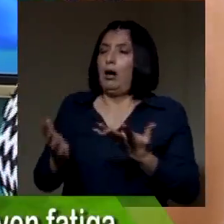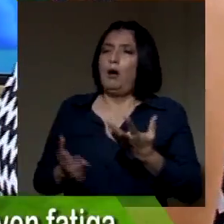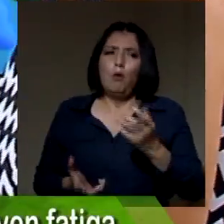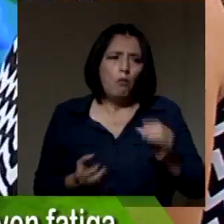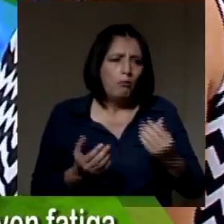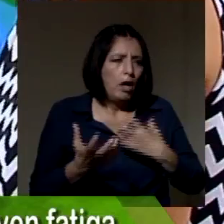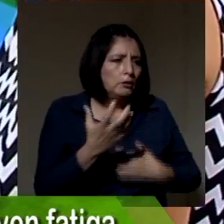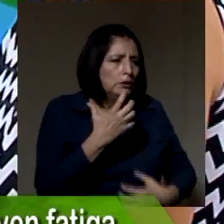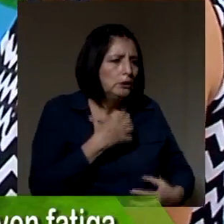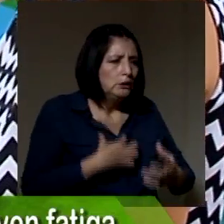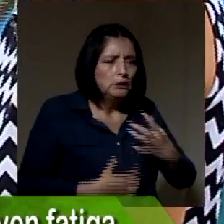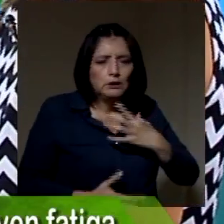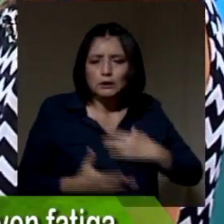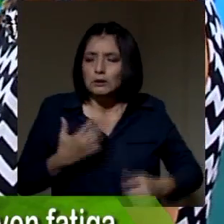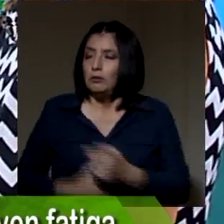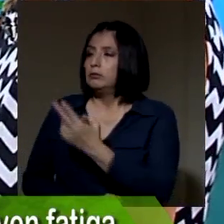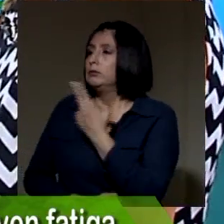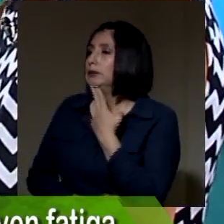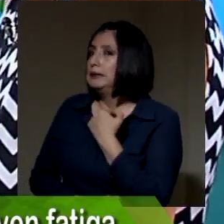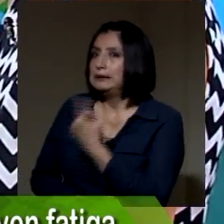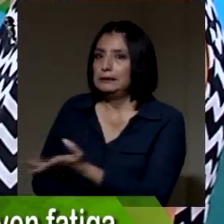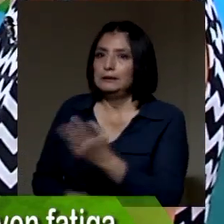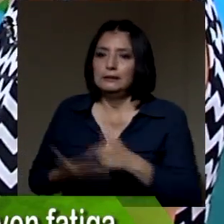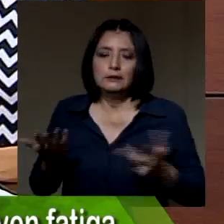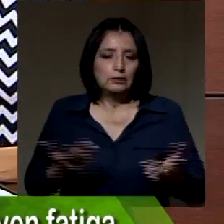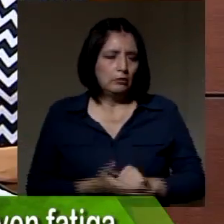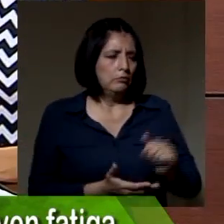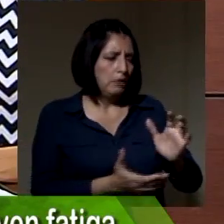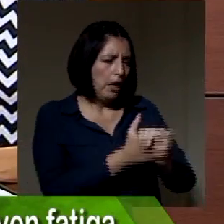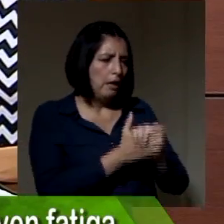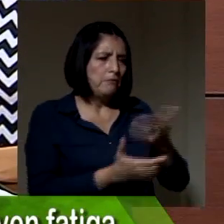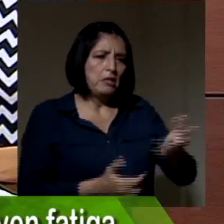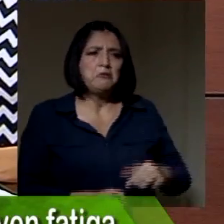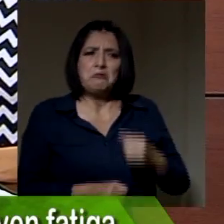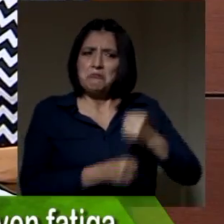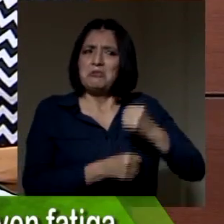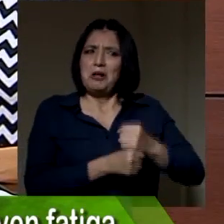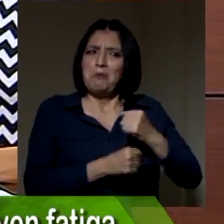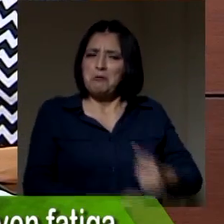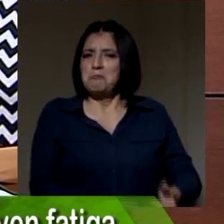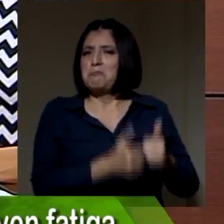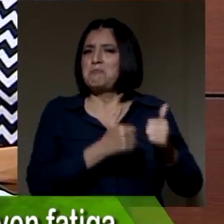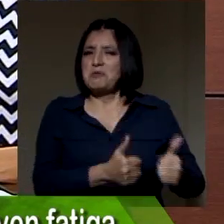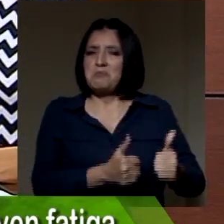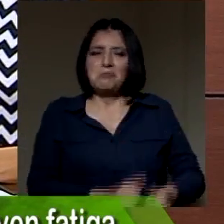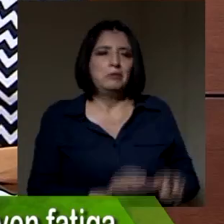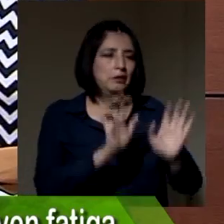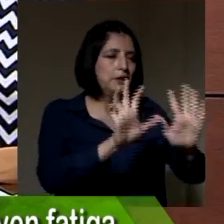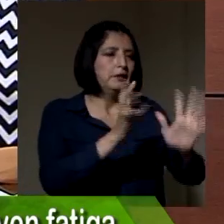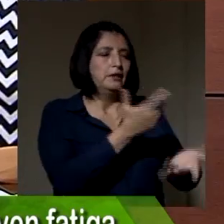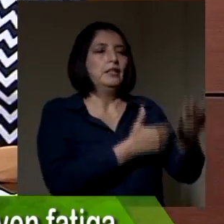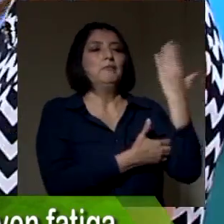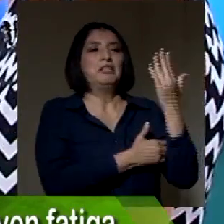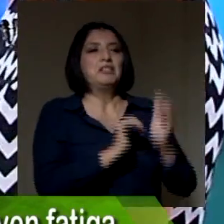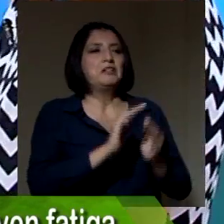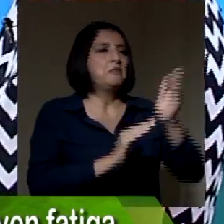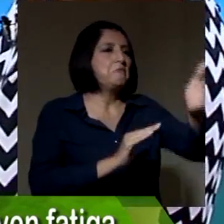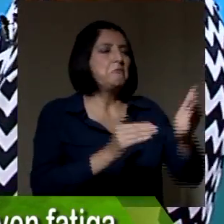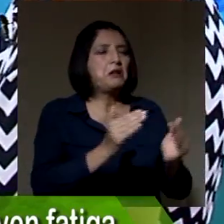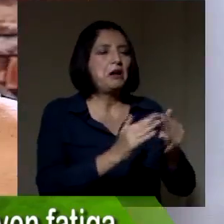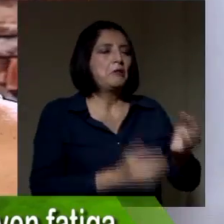hambre voraz. Sed. Yo tengo un amigo que decía, tengo un buen trabajo y a las diez de la mañana me voy a comer en la esquina dos